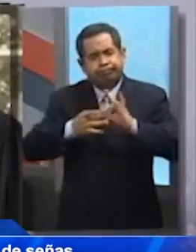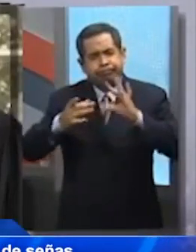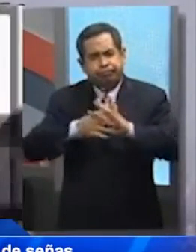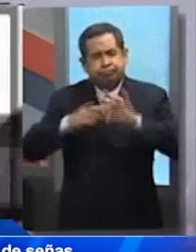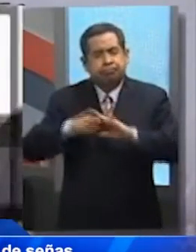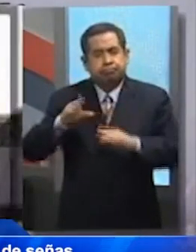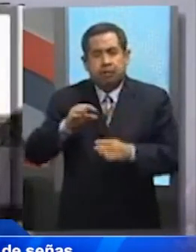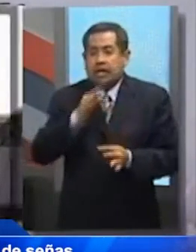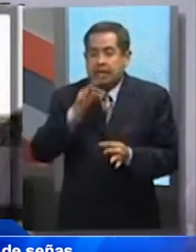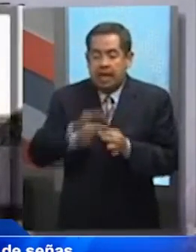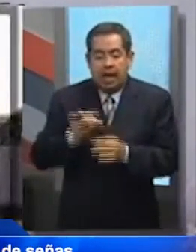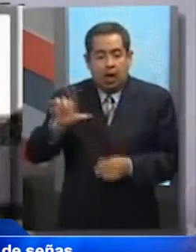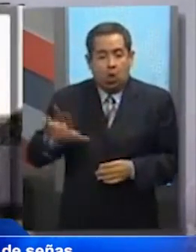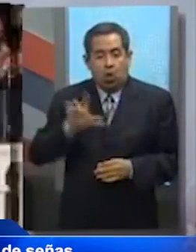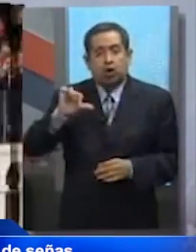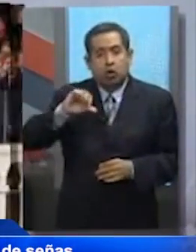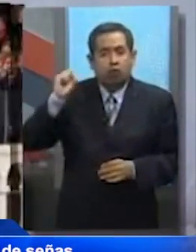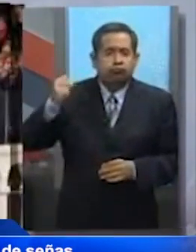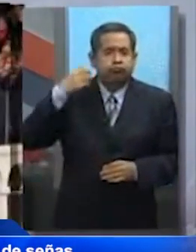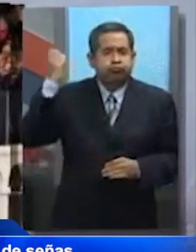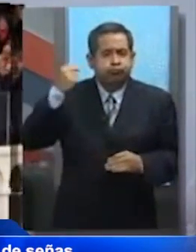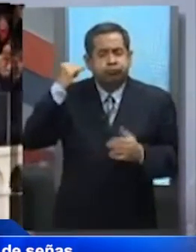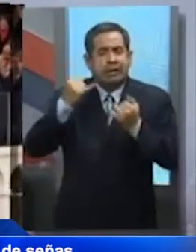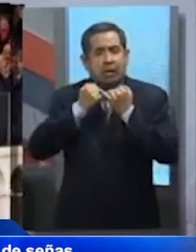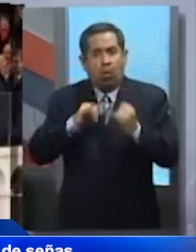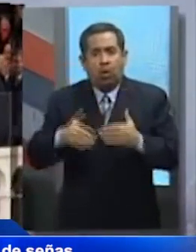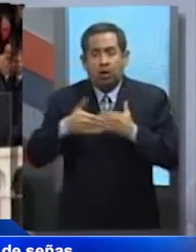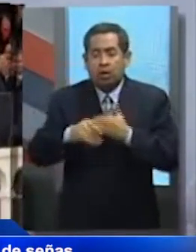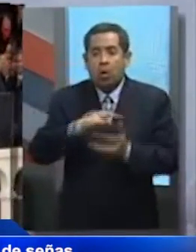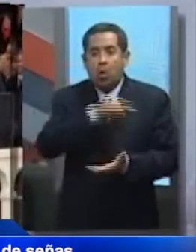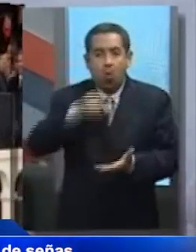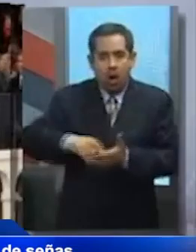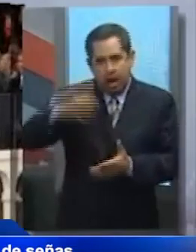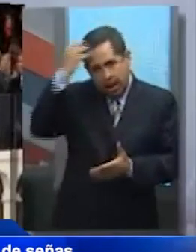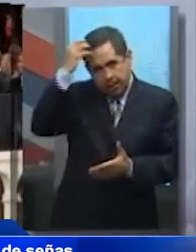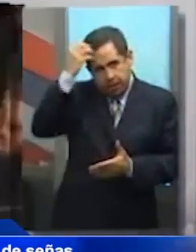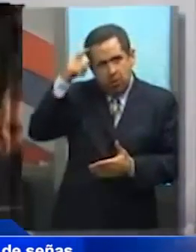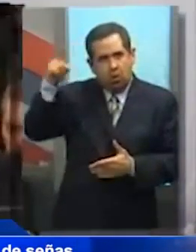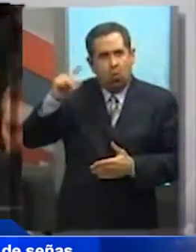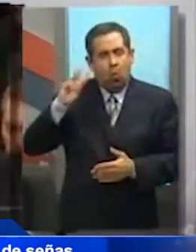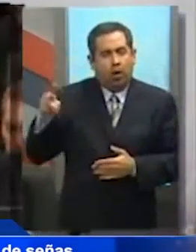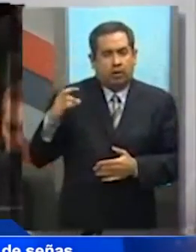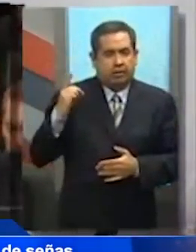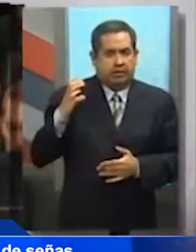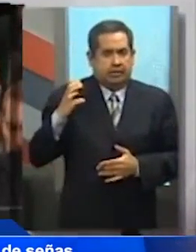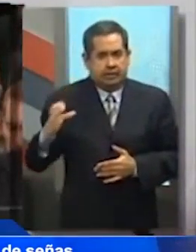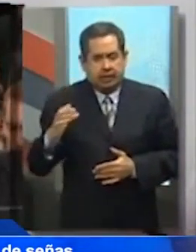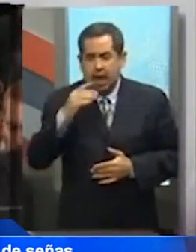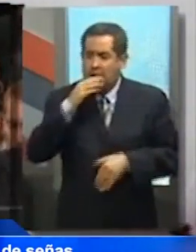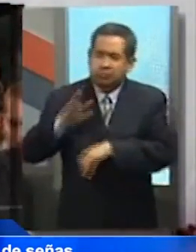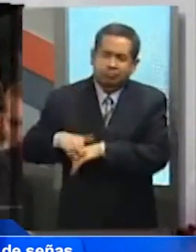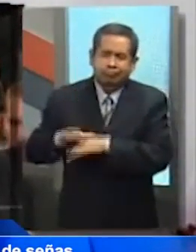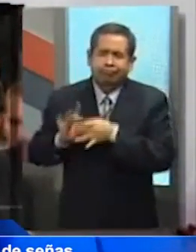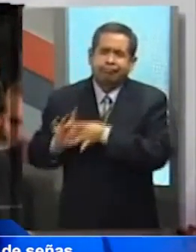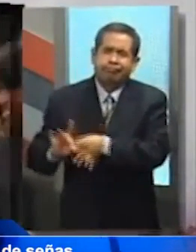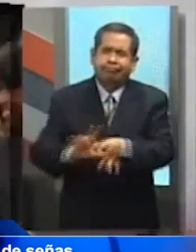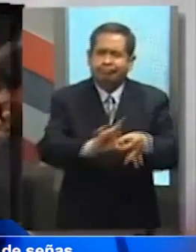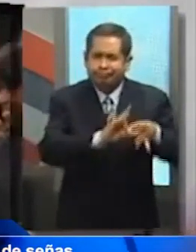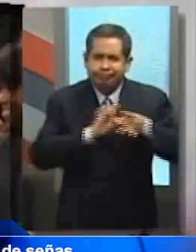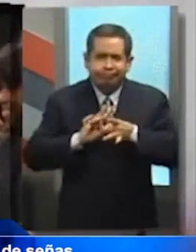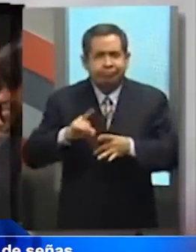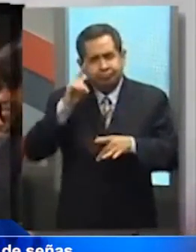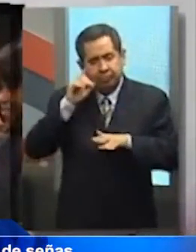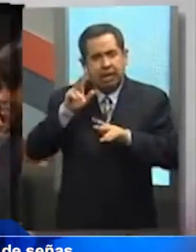mientras que este lunes emitió su discurso de inauguración desde el Capitolio en Washington, donde hizo un llamado a la Unidad Nacional para resolver